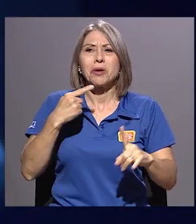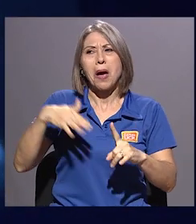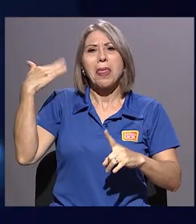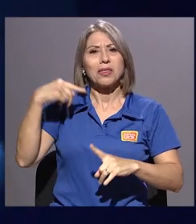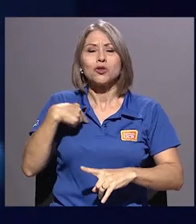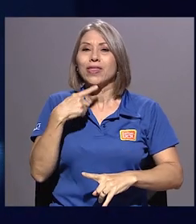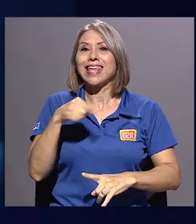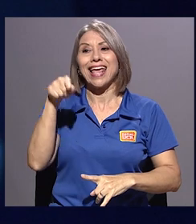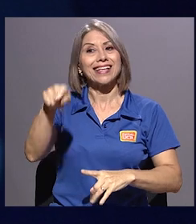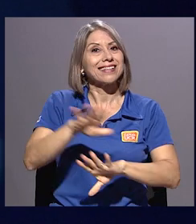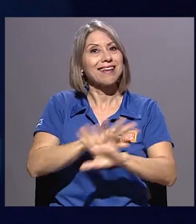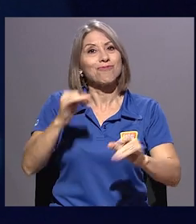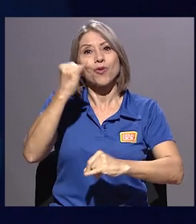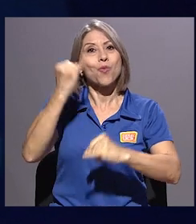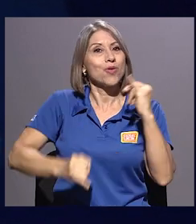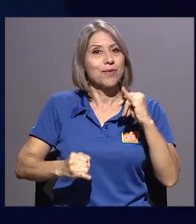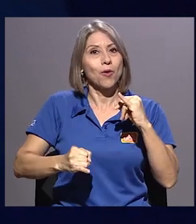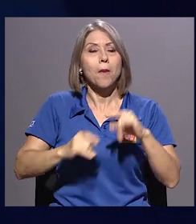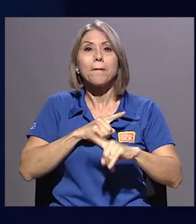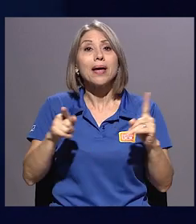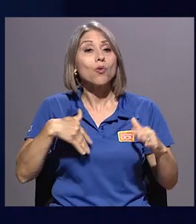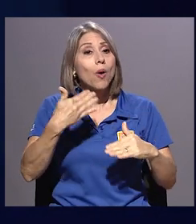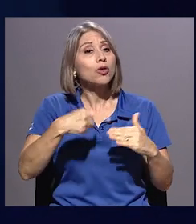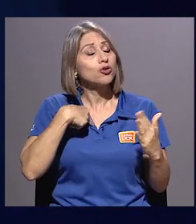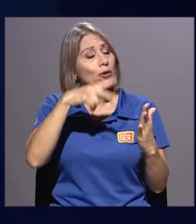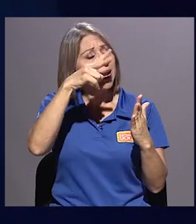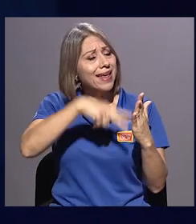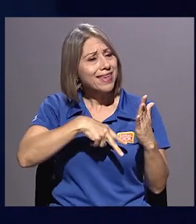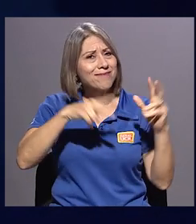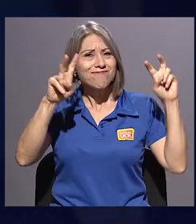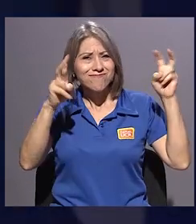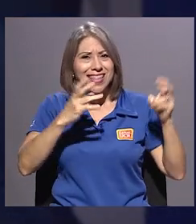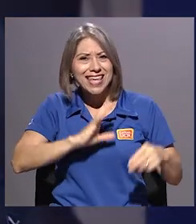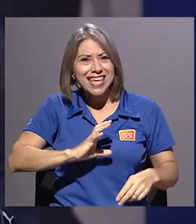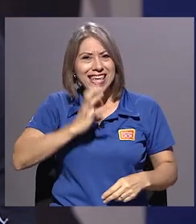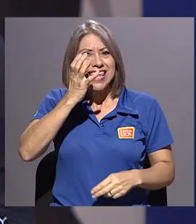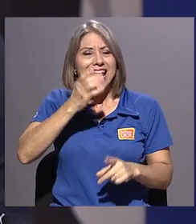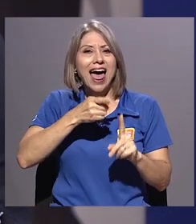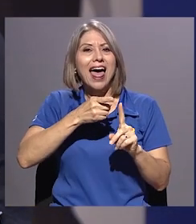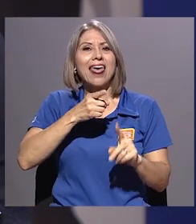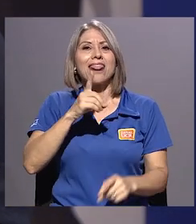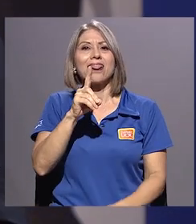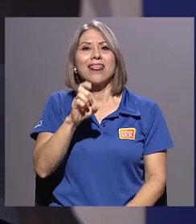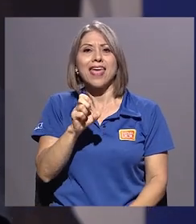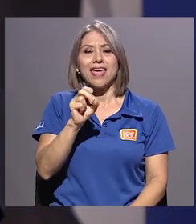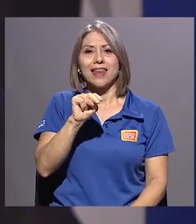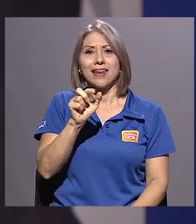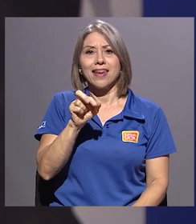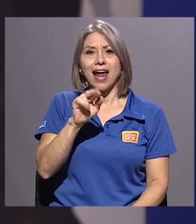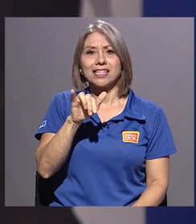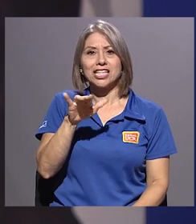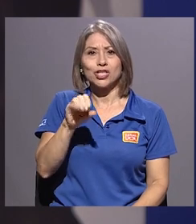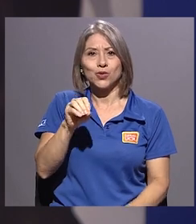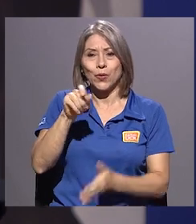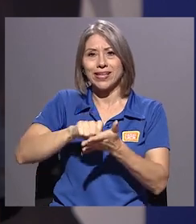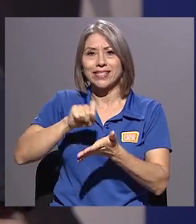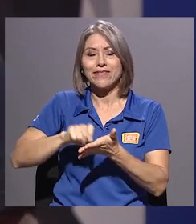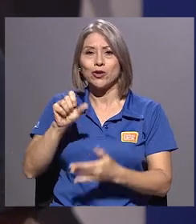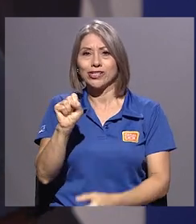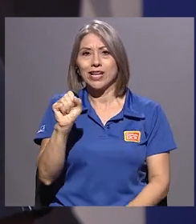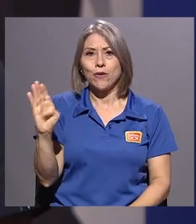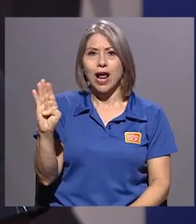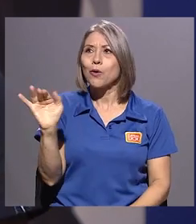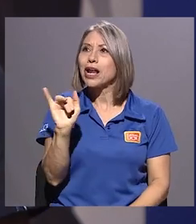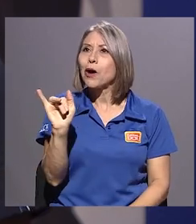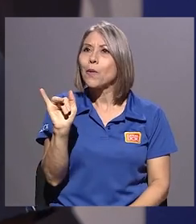Y cuando encontré el texto de La ira de Narciso, de Sergio Blanco, era como una continuación de ese trabajo. O si